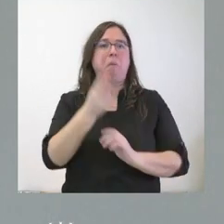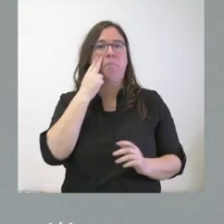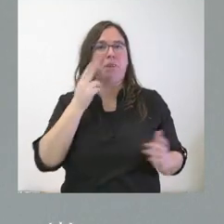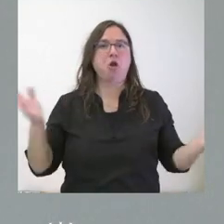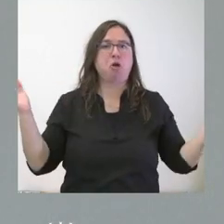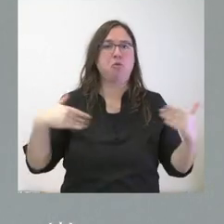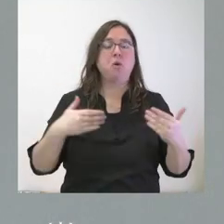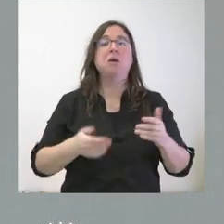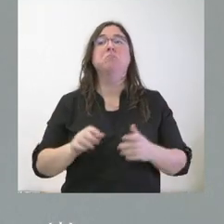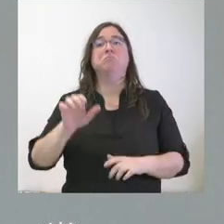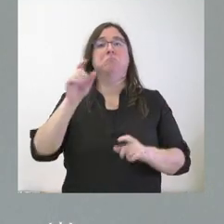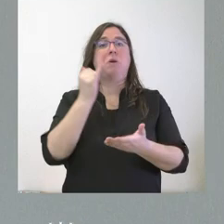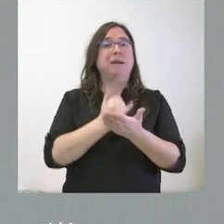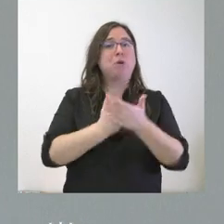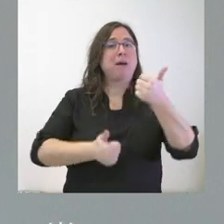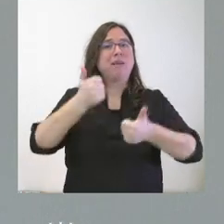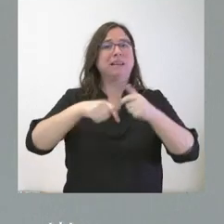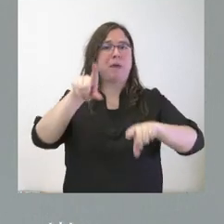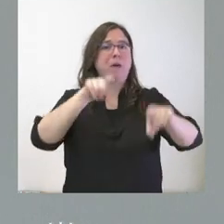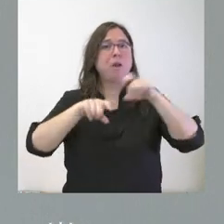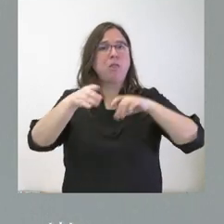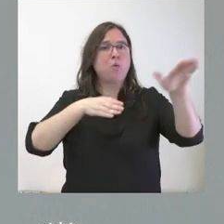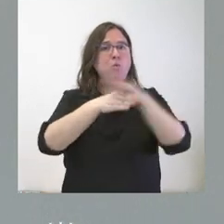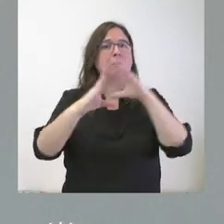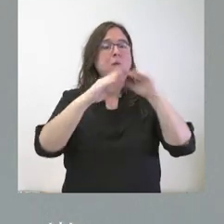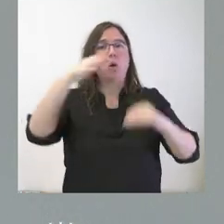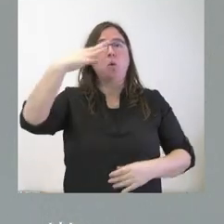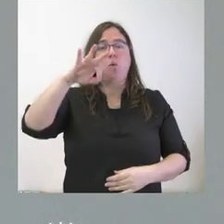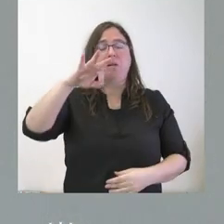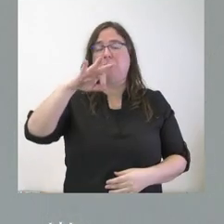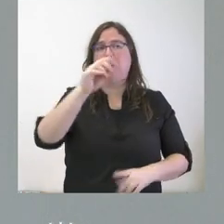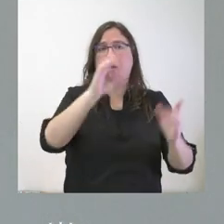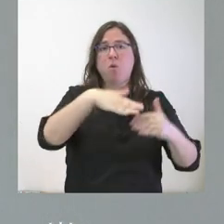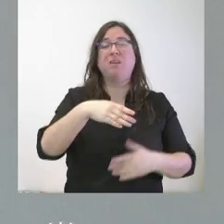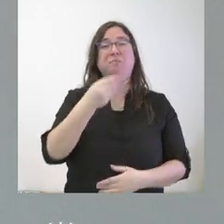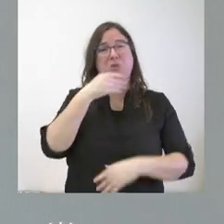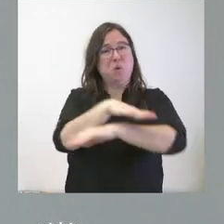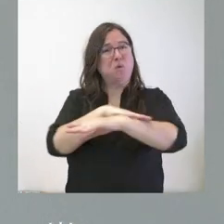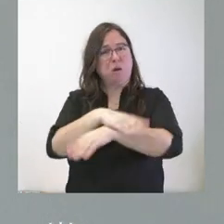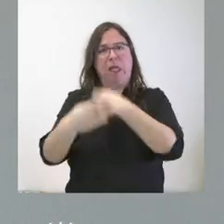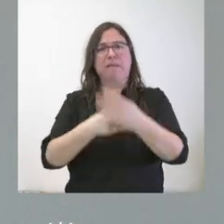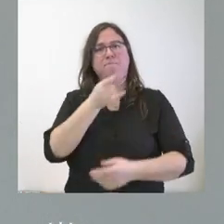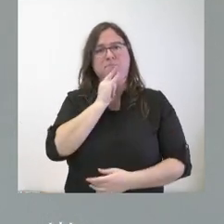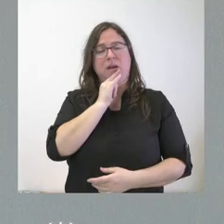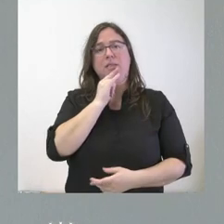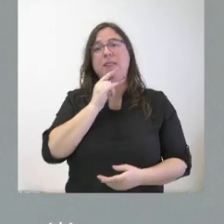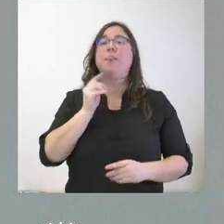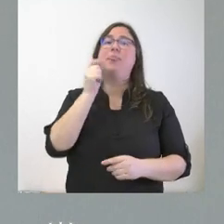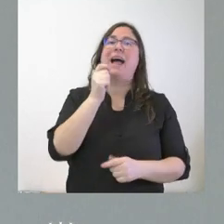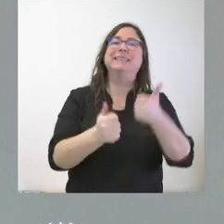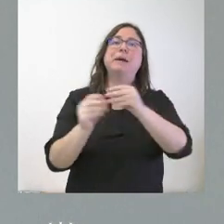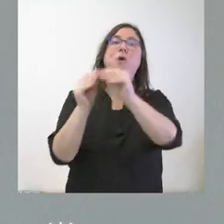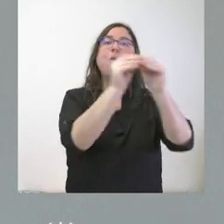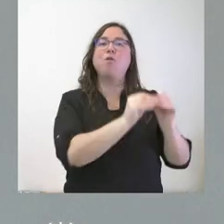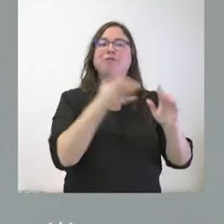a una evaluación única. Y yo creo que hace mal el Gobierno no favoreciendo este elemento, que supondría un elemento de